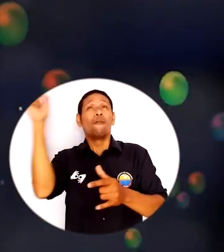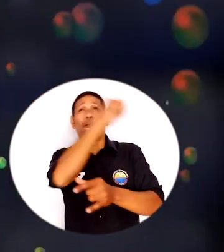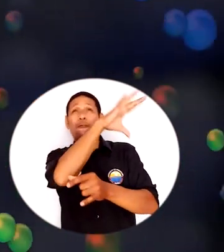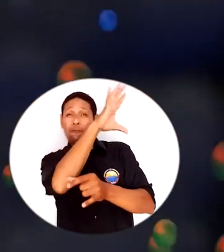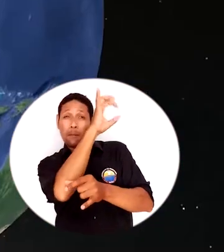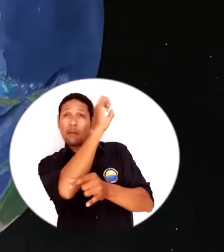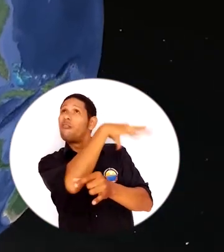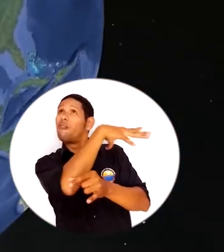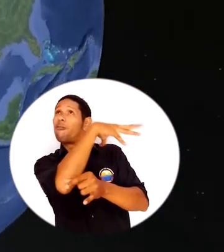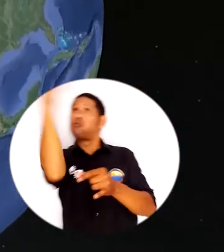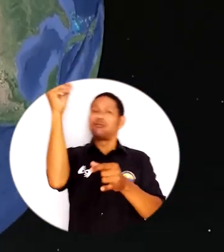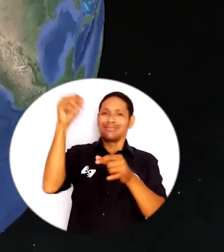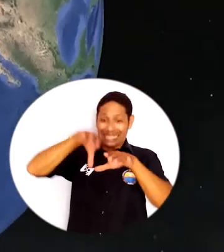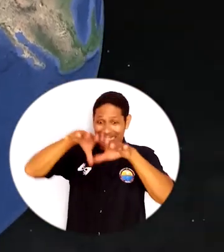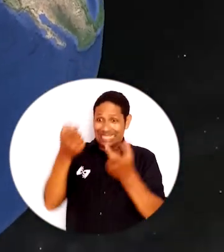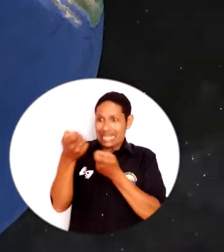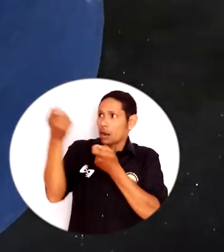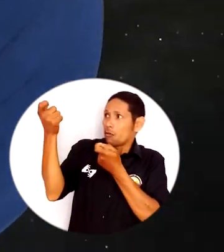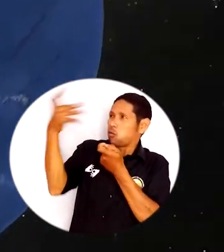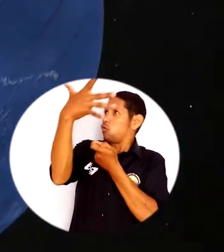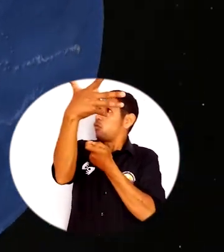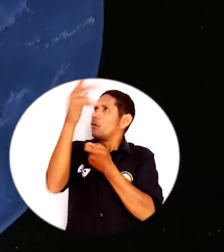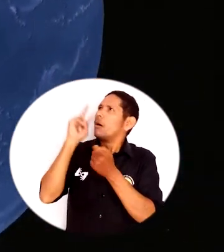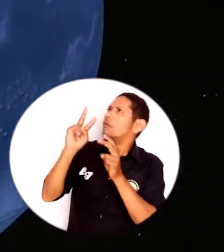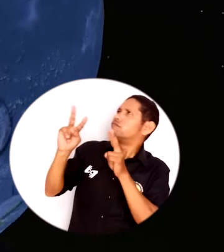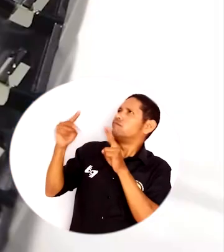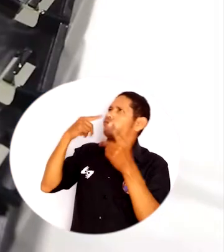efecto ocurre a una distancia relativamente cerca de la Tierra.